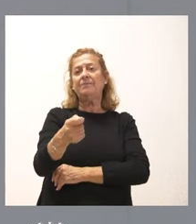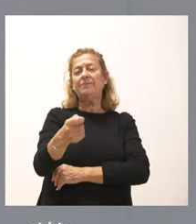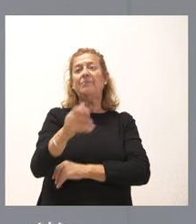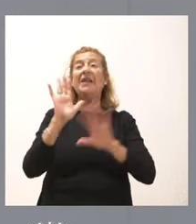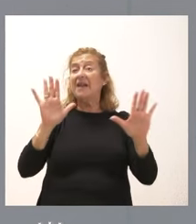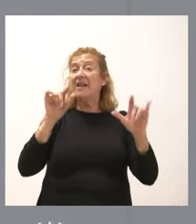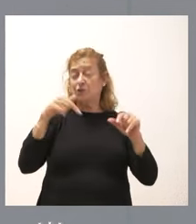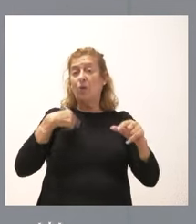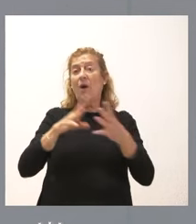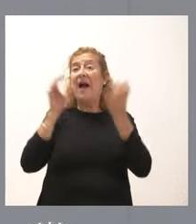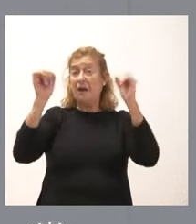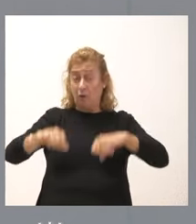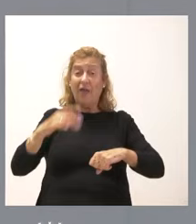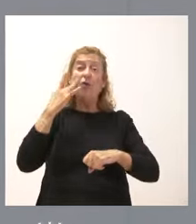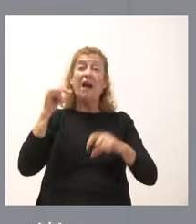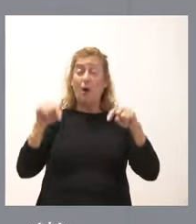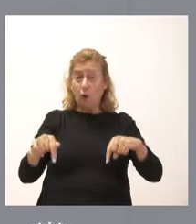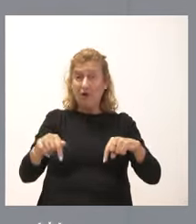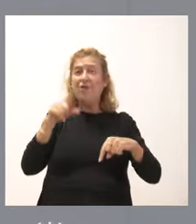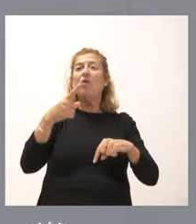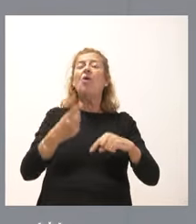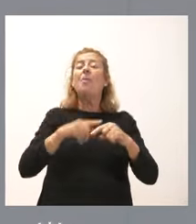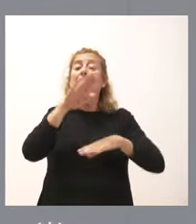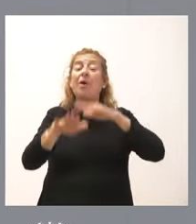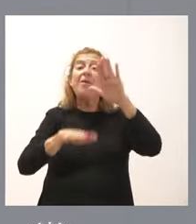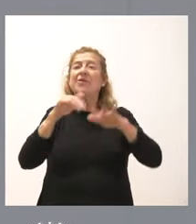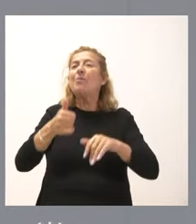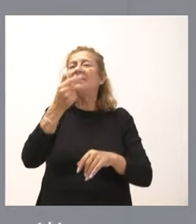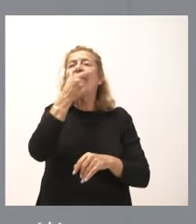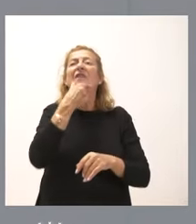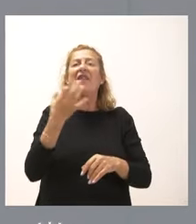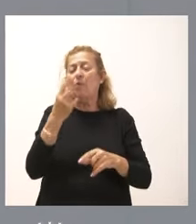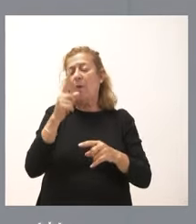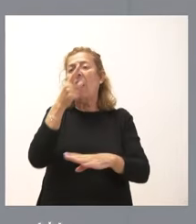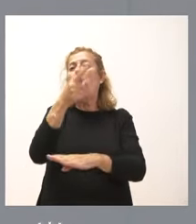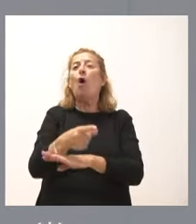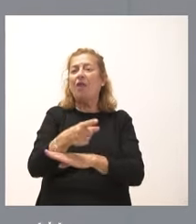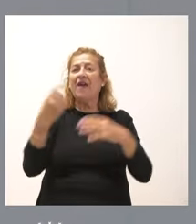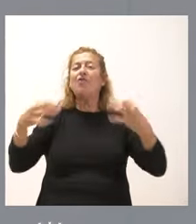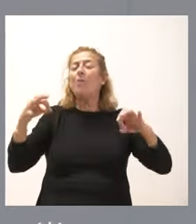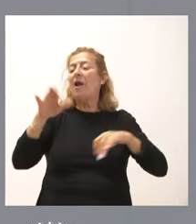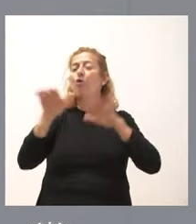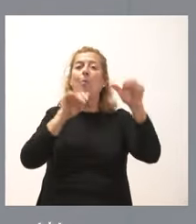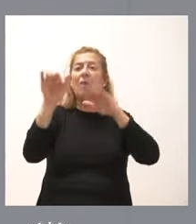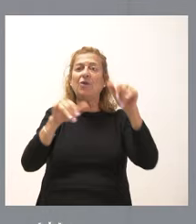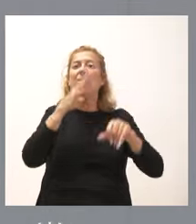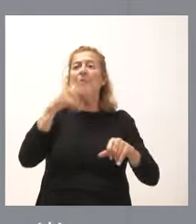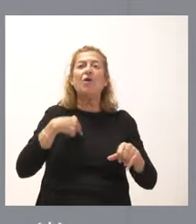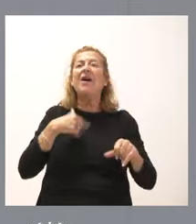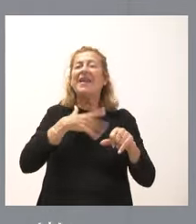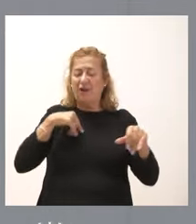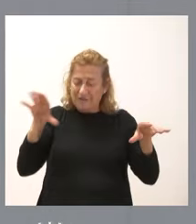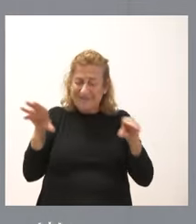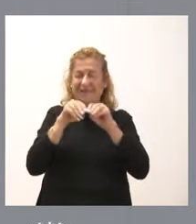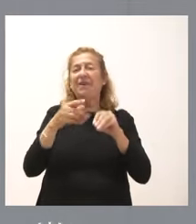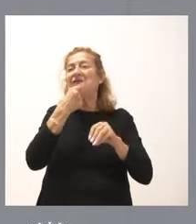Esto es lo que hemos acordado en el día de hoy. Este es un procedimiento que es más sencillo de lo que es una orden normal de convocatoria, porque hemos querido simplificarlo para que el